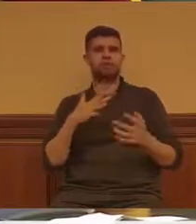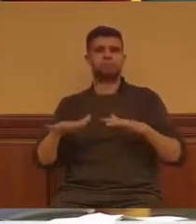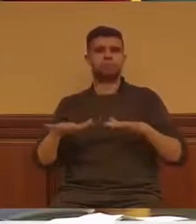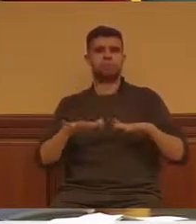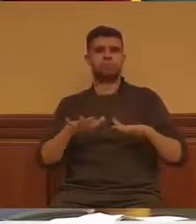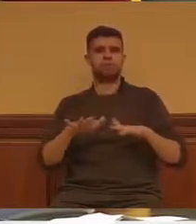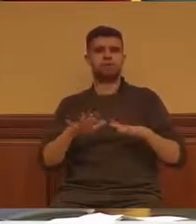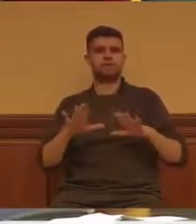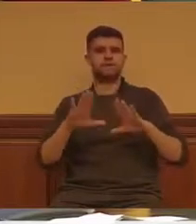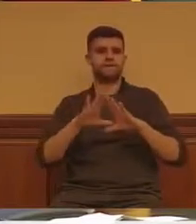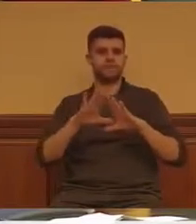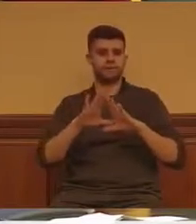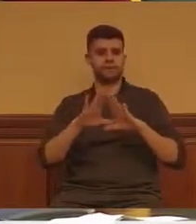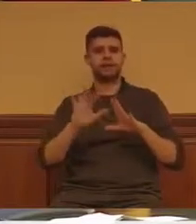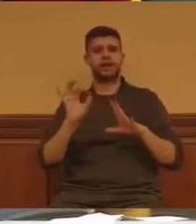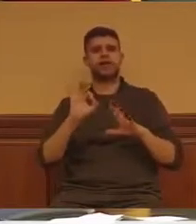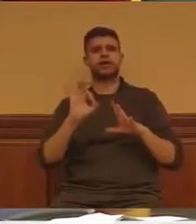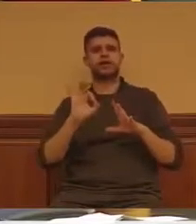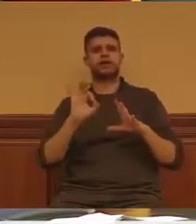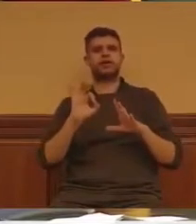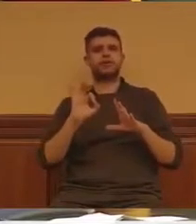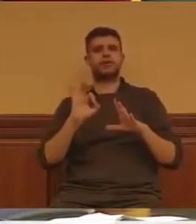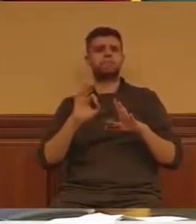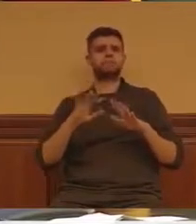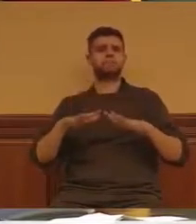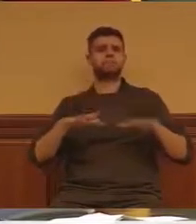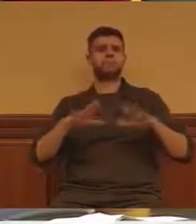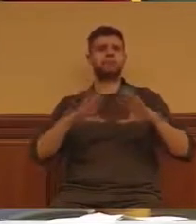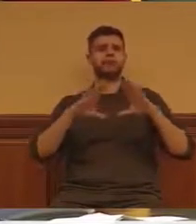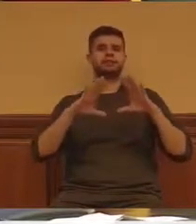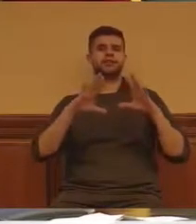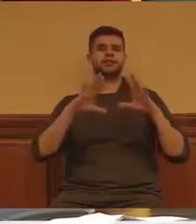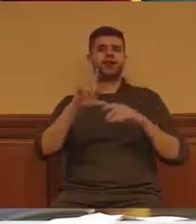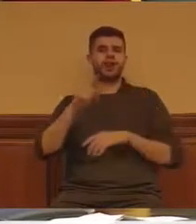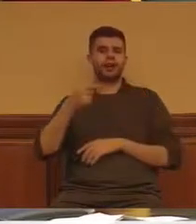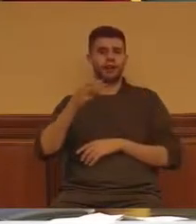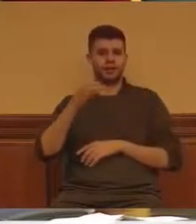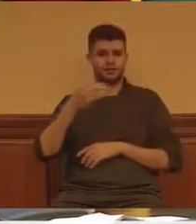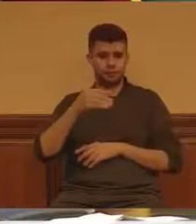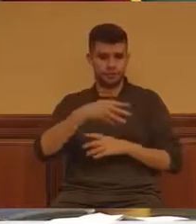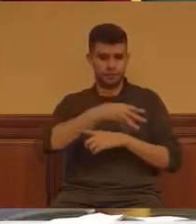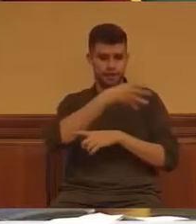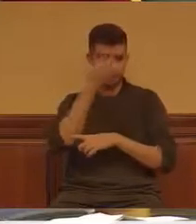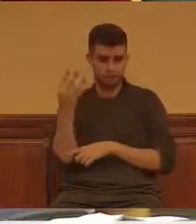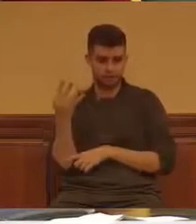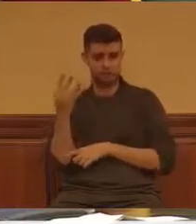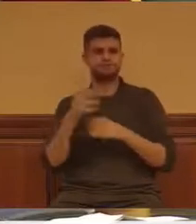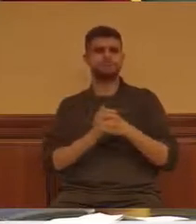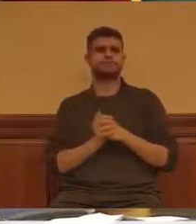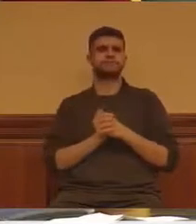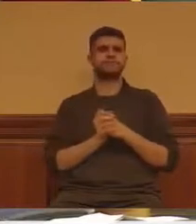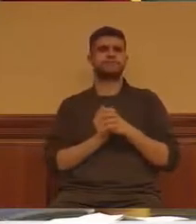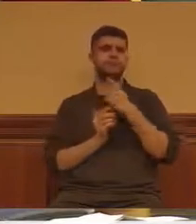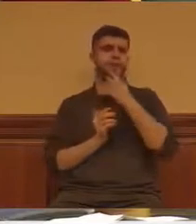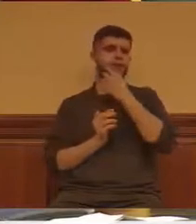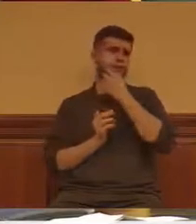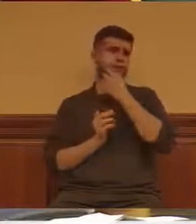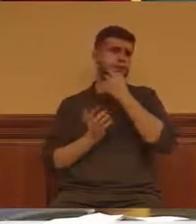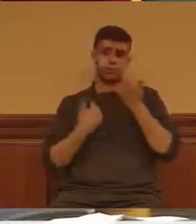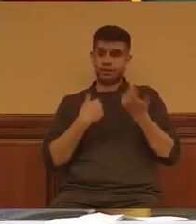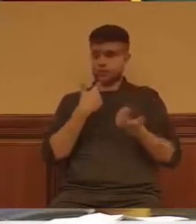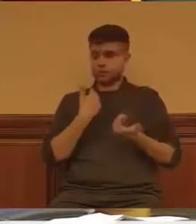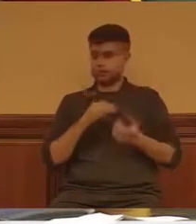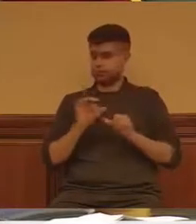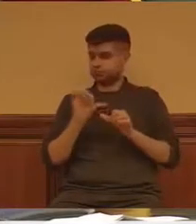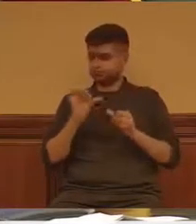movimiento LGTBI. Dicho esto y dejada clara nuestra postura al respecto, debemos preguntarnos todas